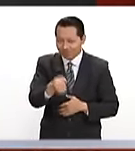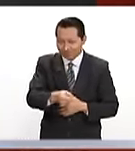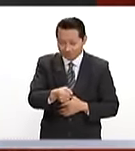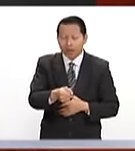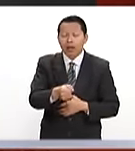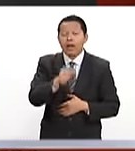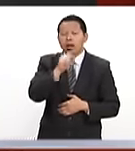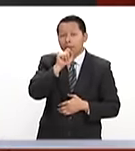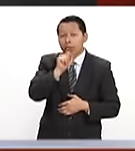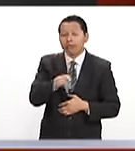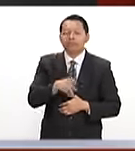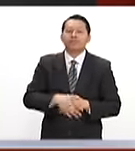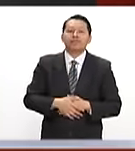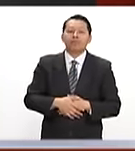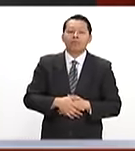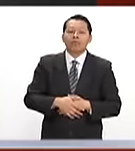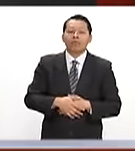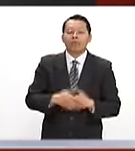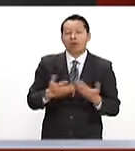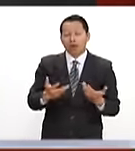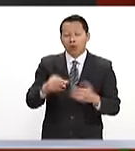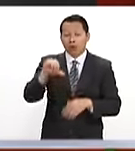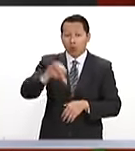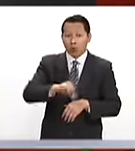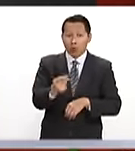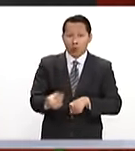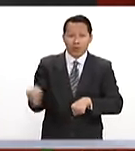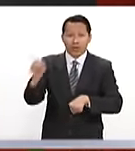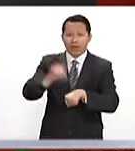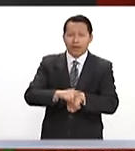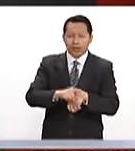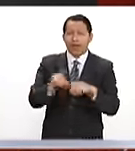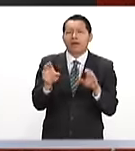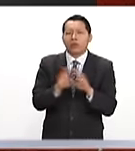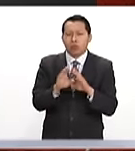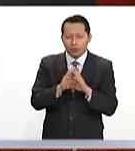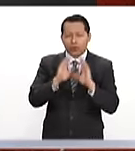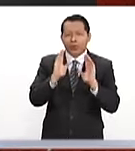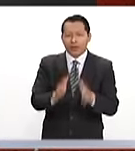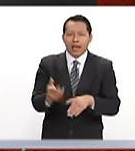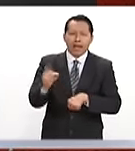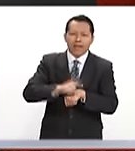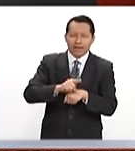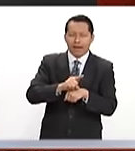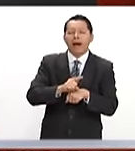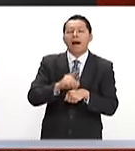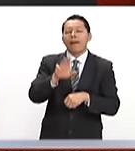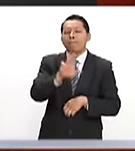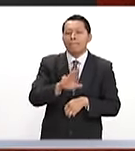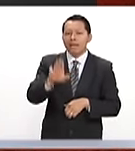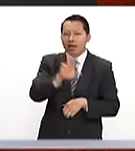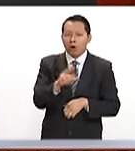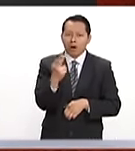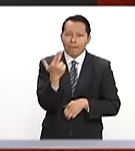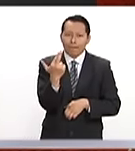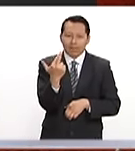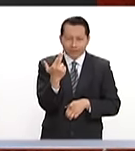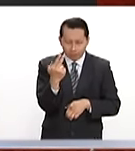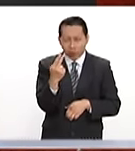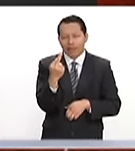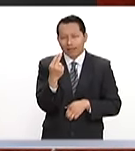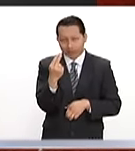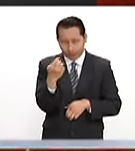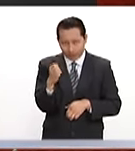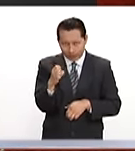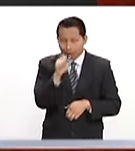la República Mexicana. Hoy, pues ya llegamos al miércoles 25 de enero. Y bueno,